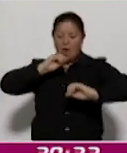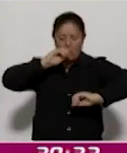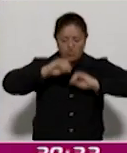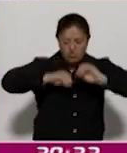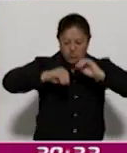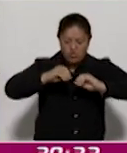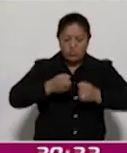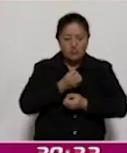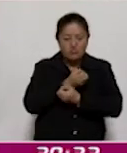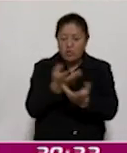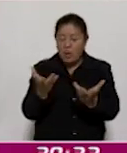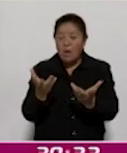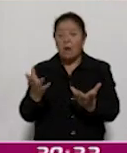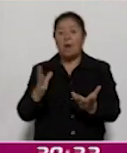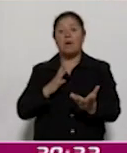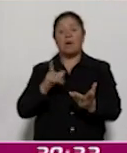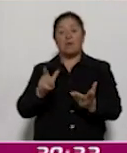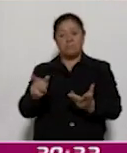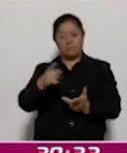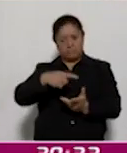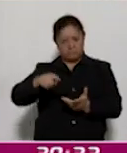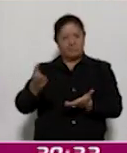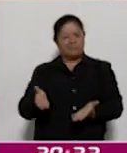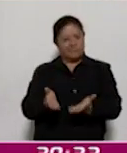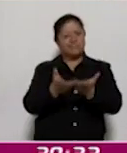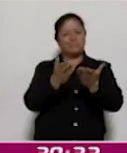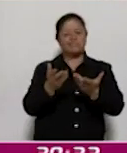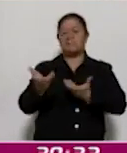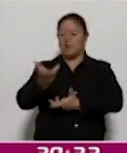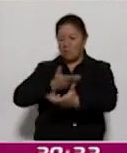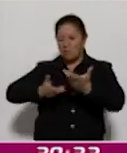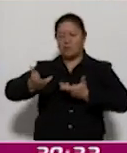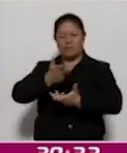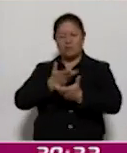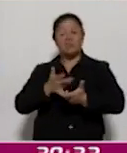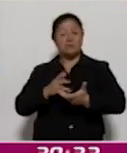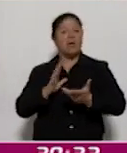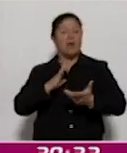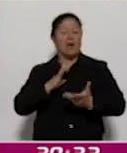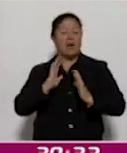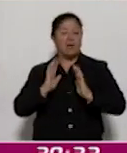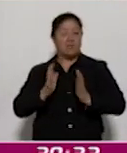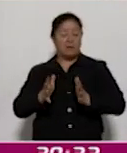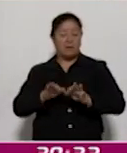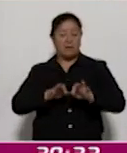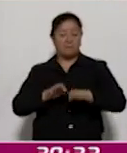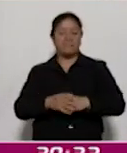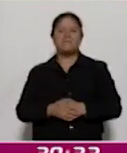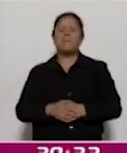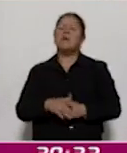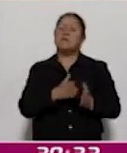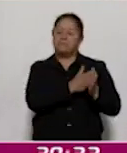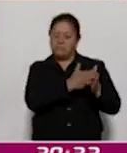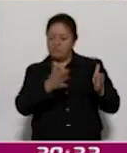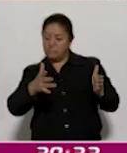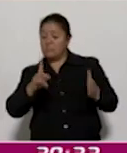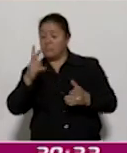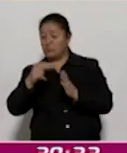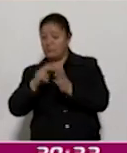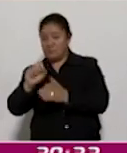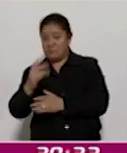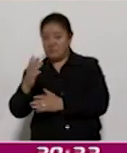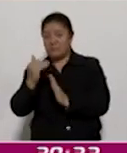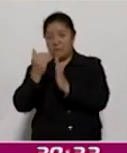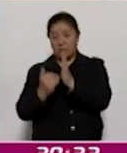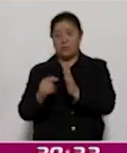Juntos trabajamos en la sanidad. De tal manera que lo que teníamos a tope para 2023 bajó y tuvimos un 96